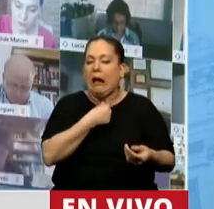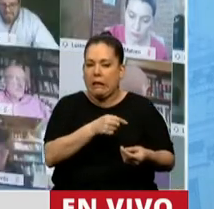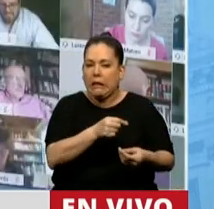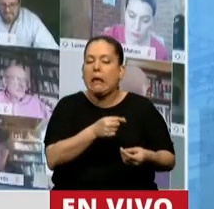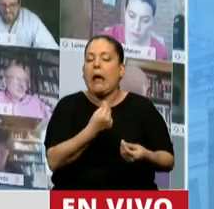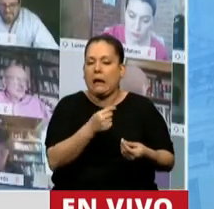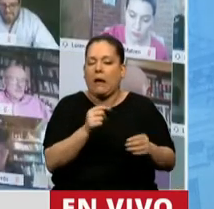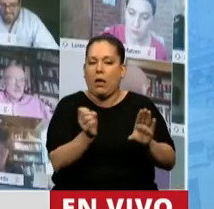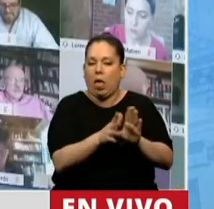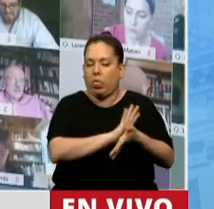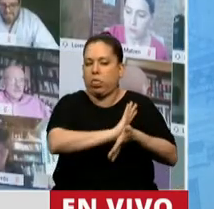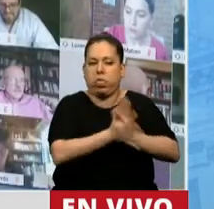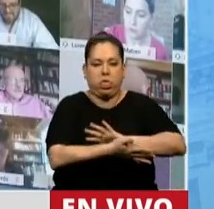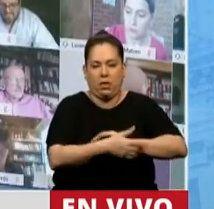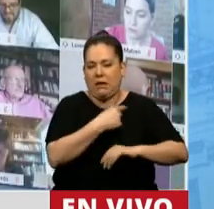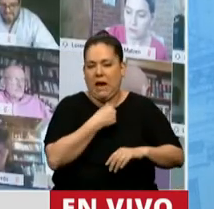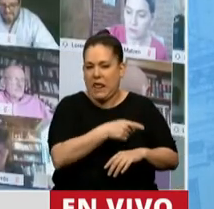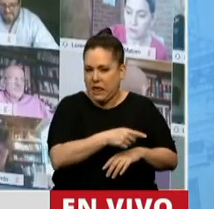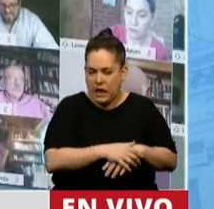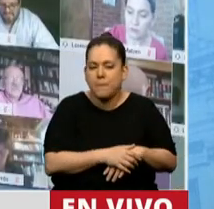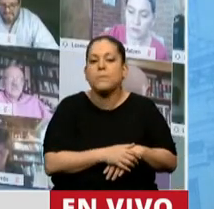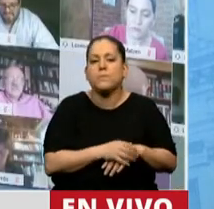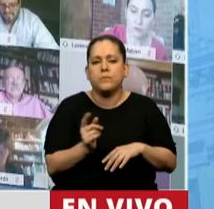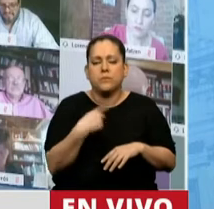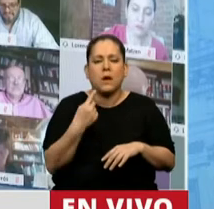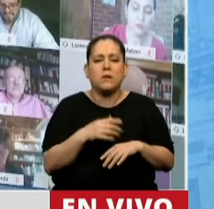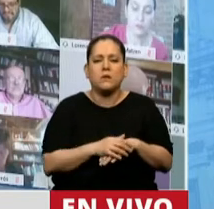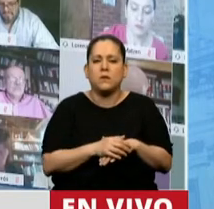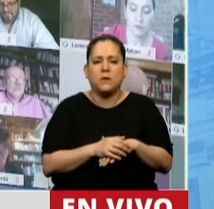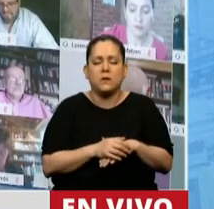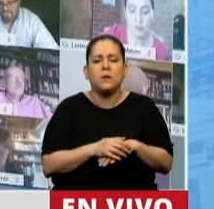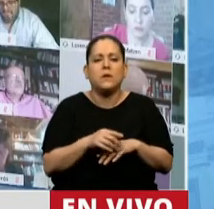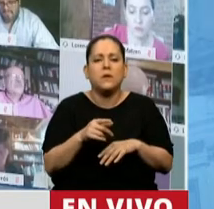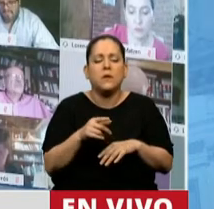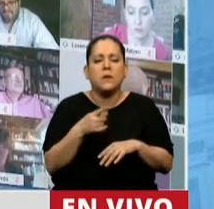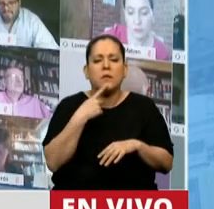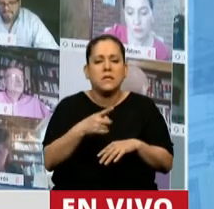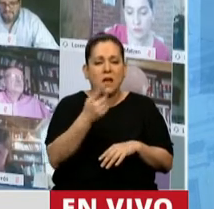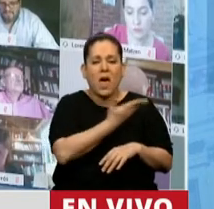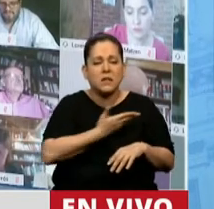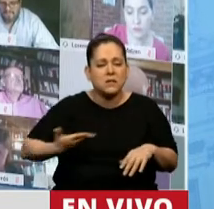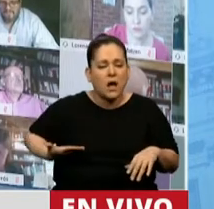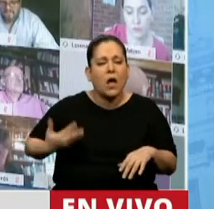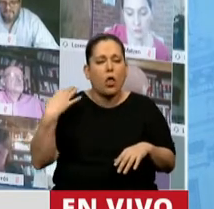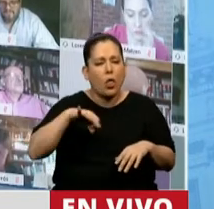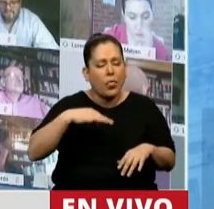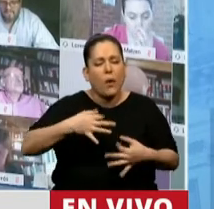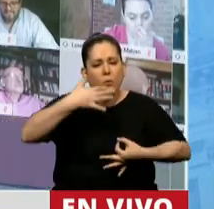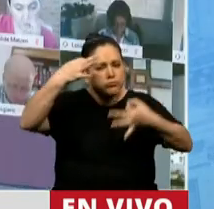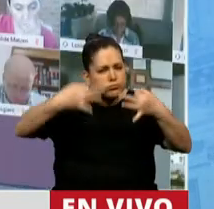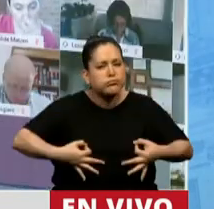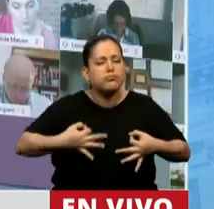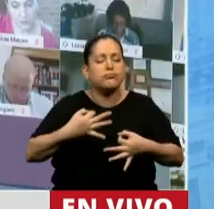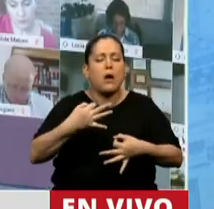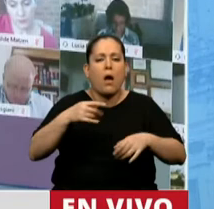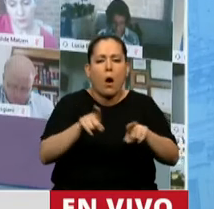fundamental del Estado, como reparador de las asimetrías, ese rol del Estado para garantizar los